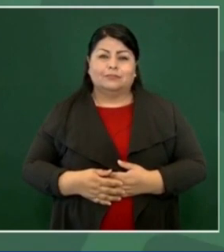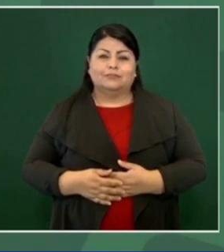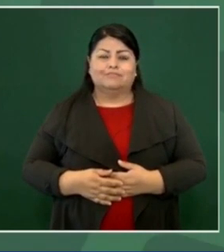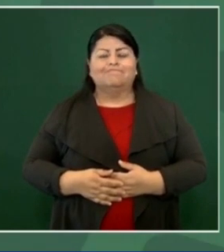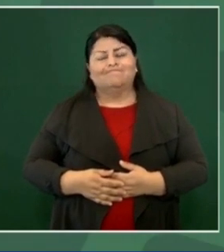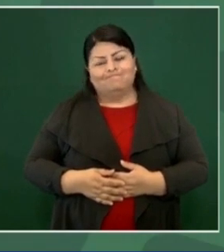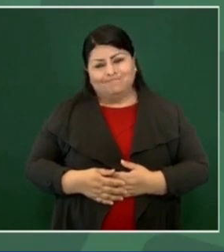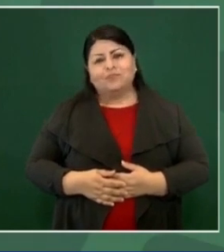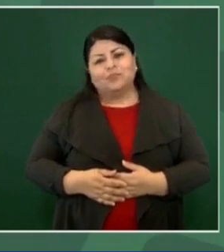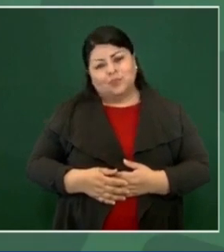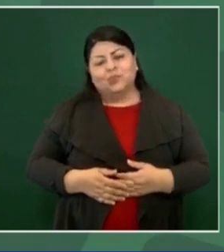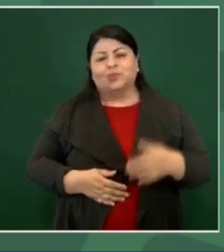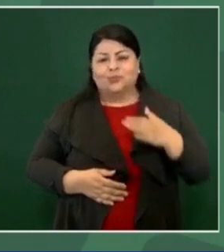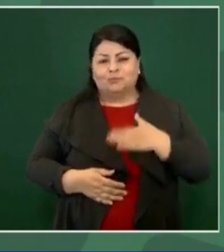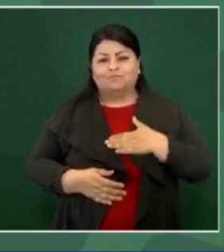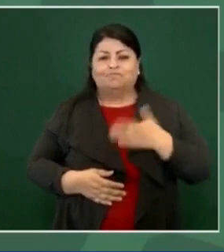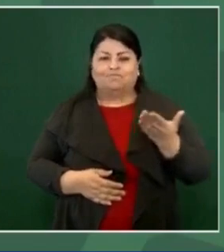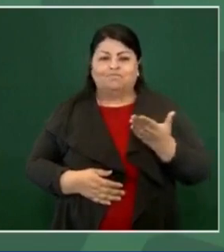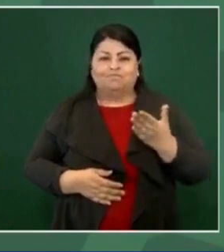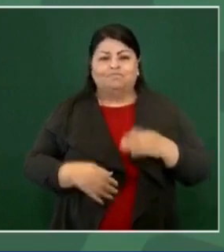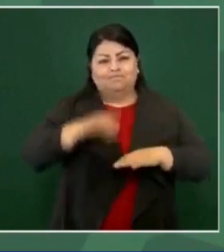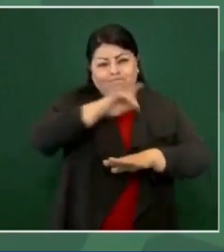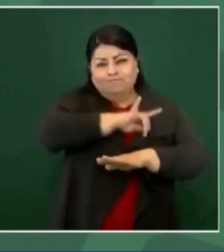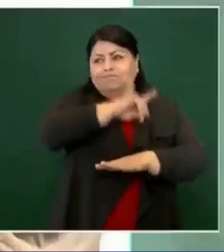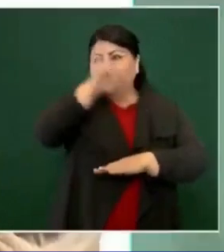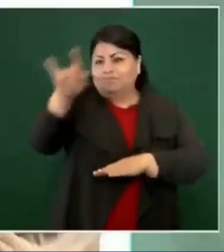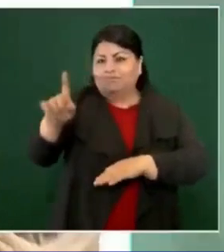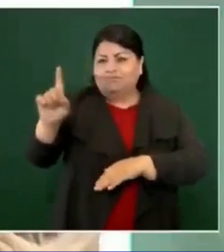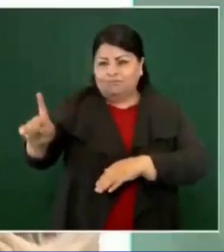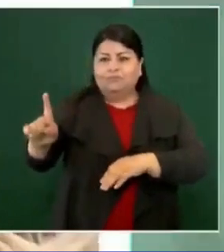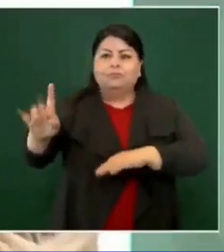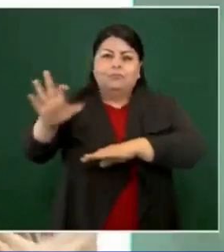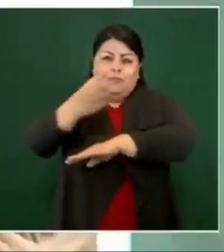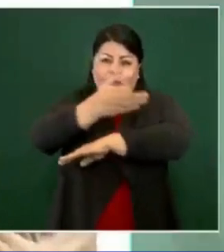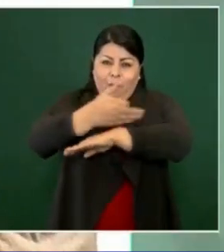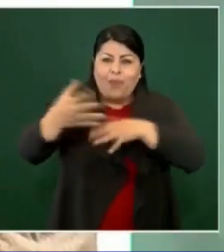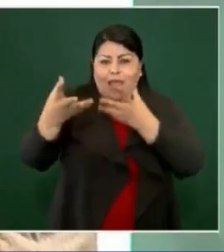retiro familiar